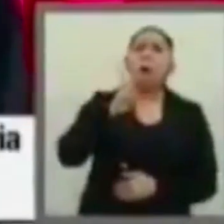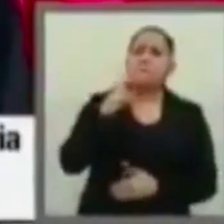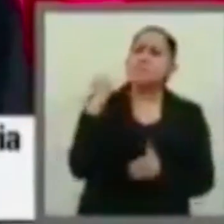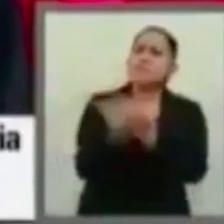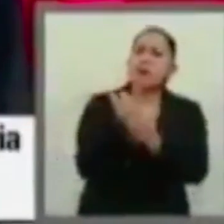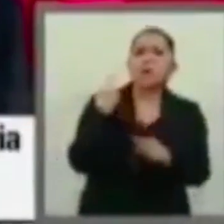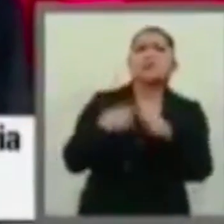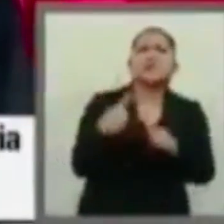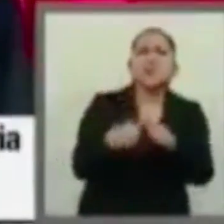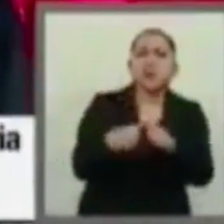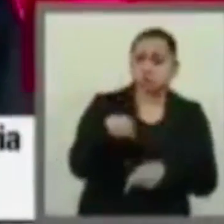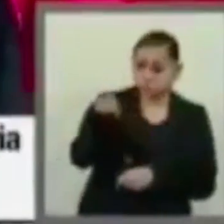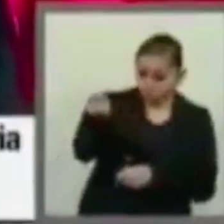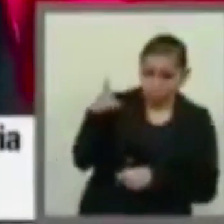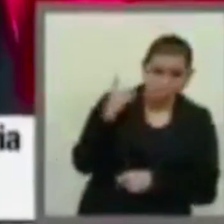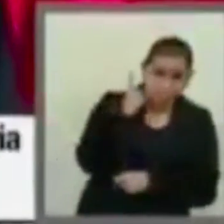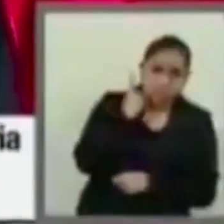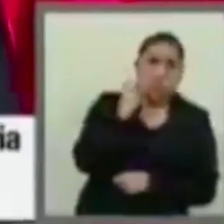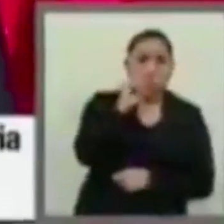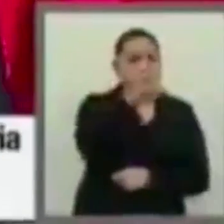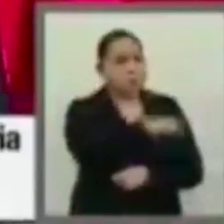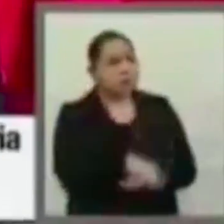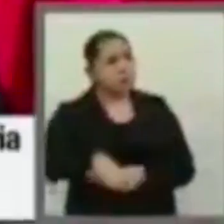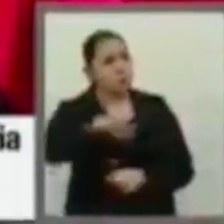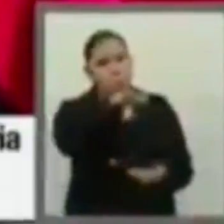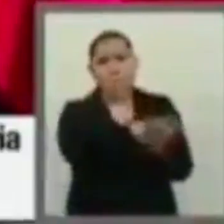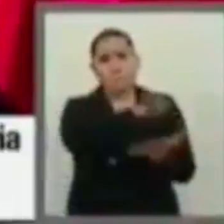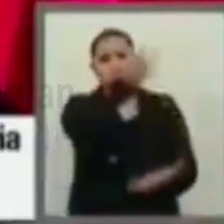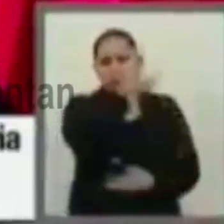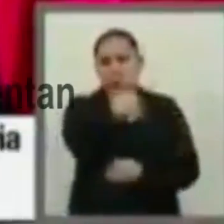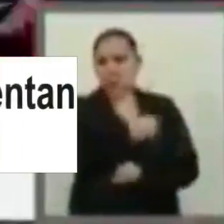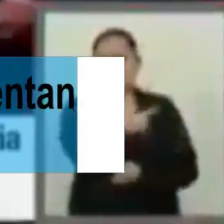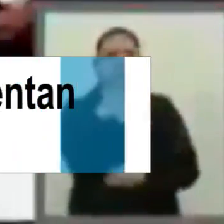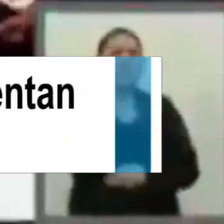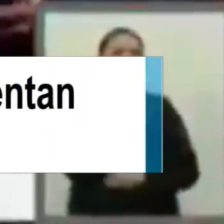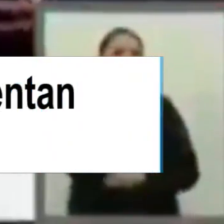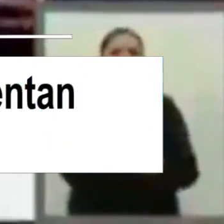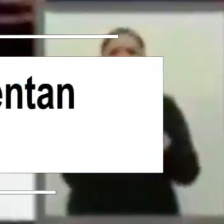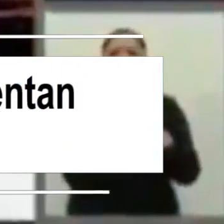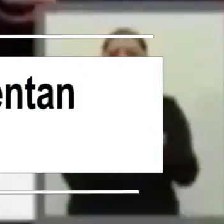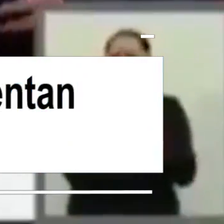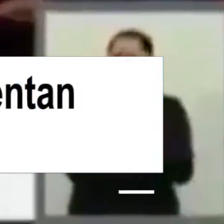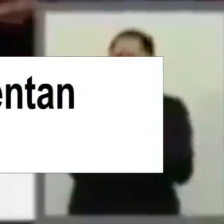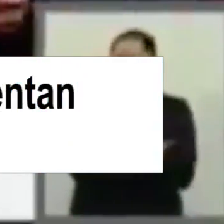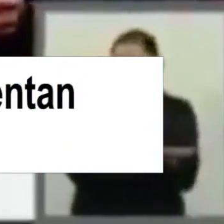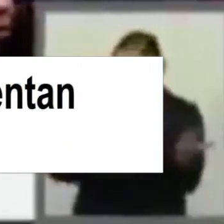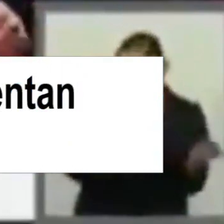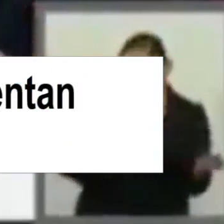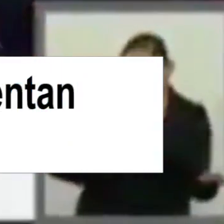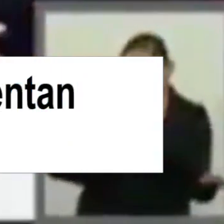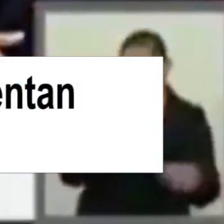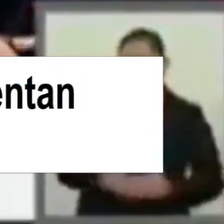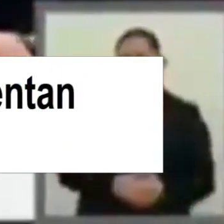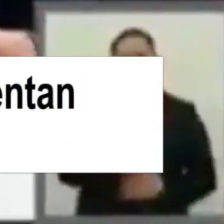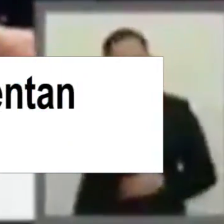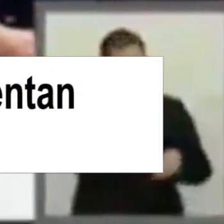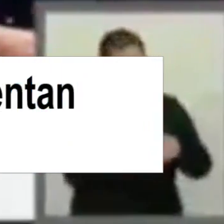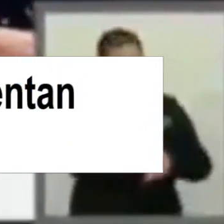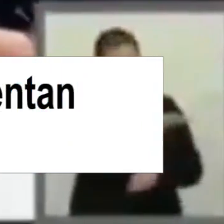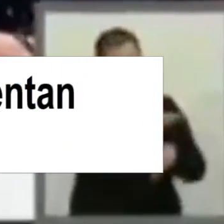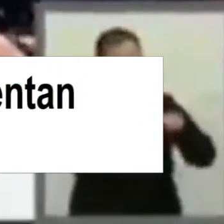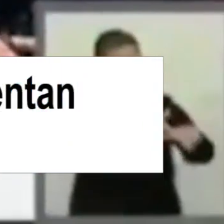diputado o la inmensa mayoría de la Cámara. Al iniciar la primera sesión ordinaria de la 64ta